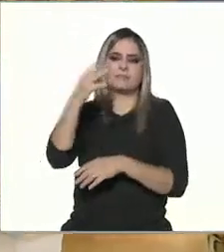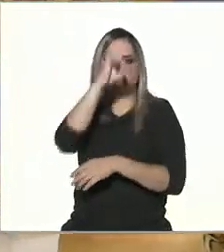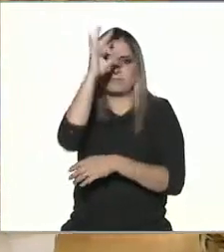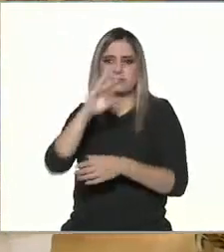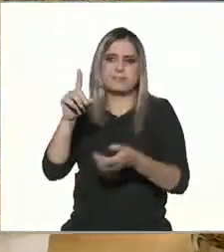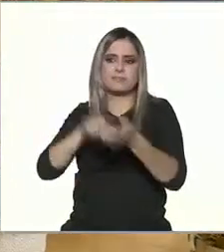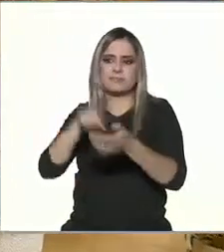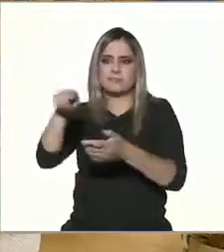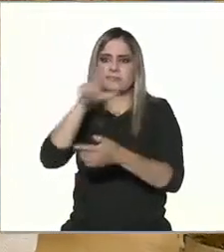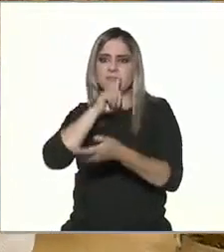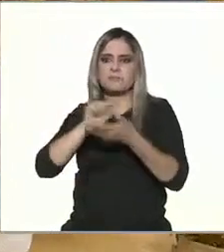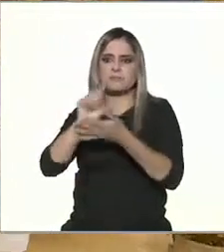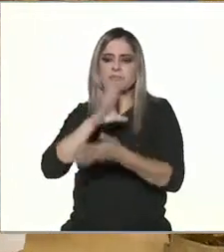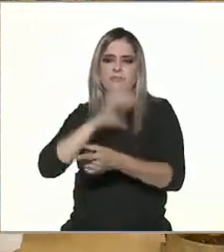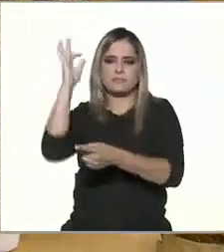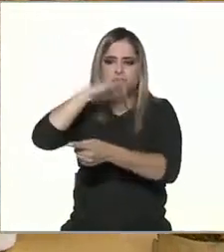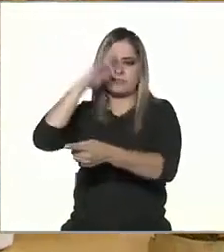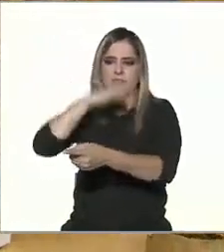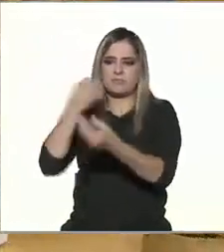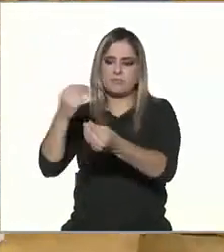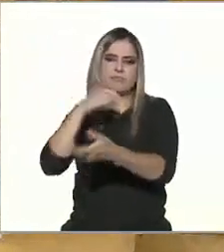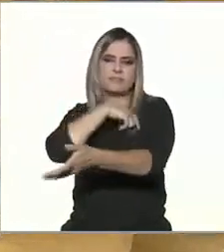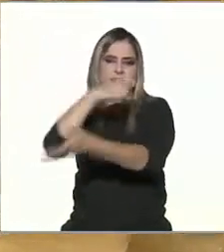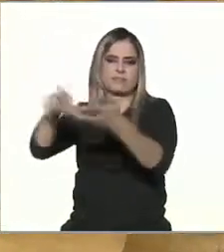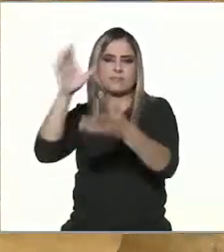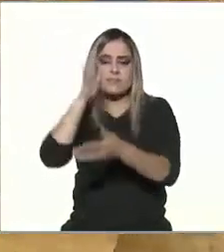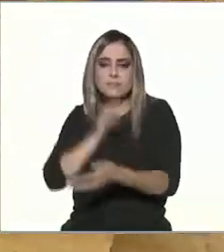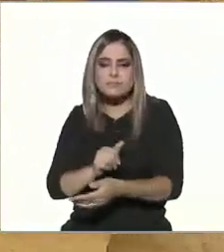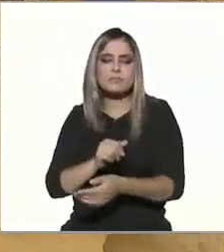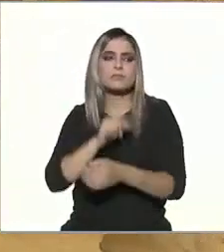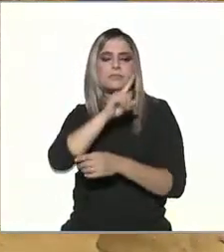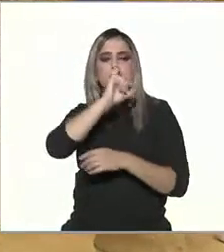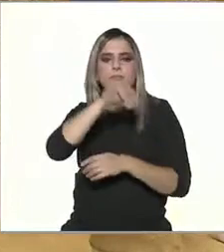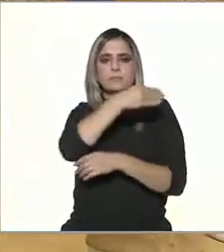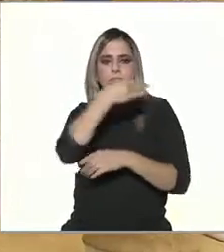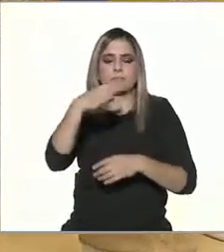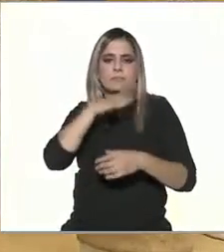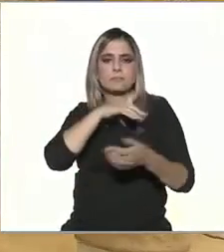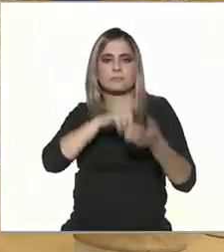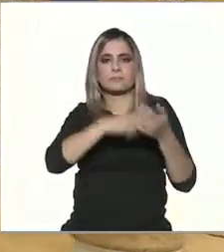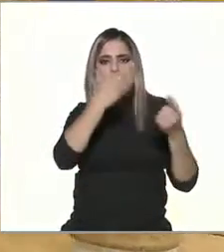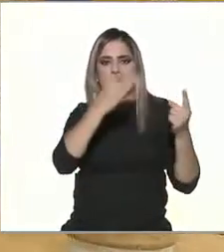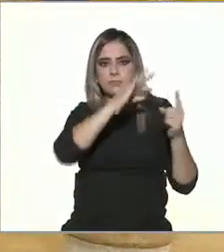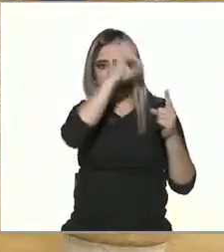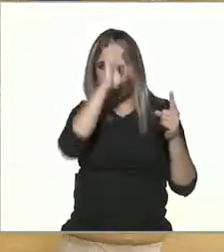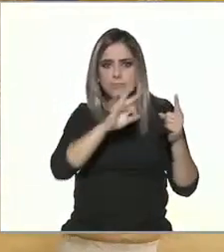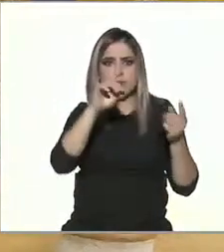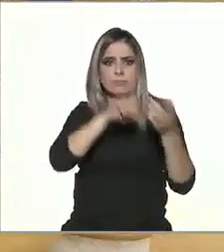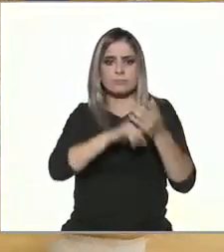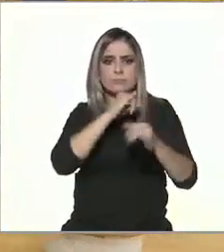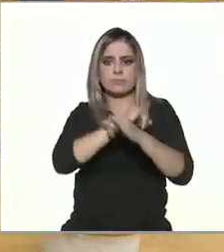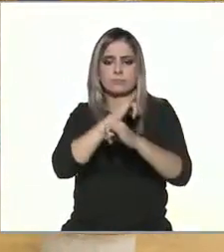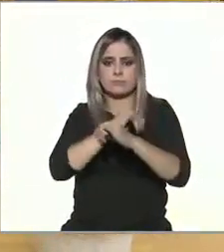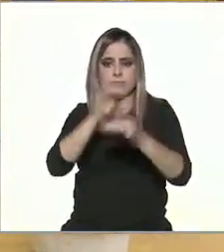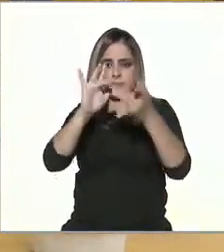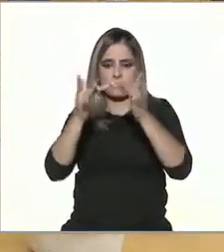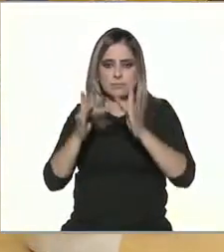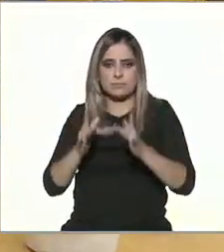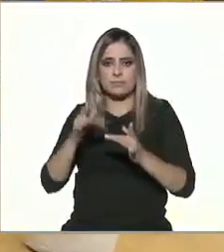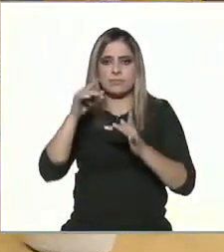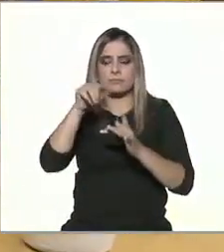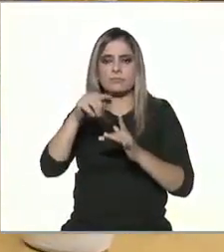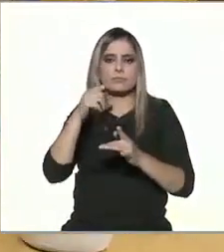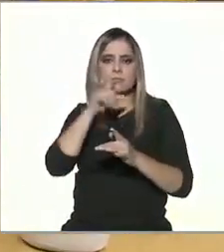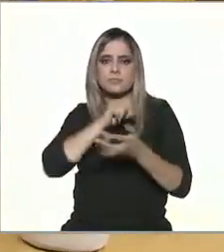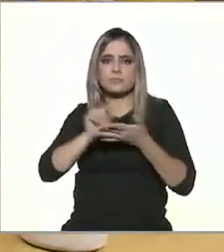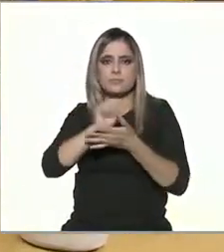cuentas falsas en Twitter. Vi la nota que dicen que Biden tiene más de 50% de cuentas falsas. No hay. Entonces, eso